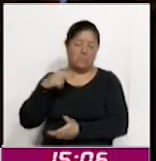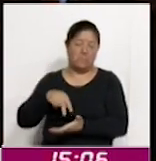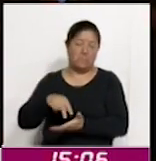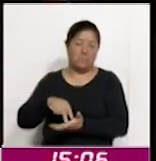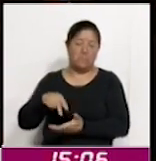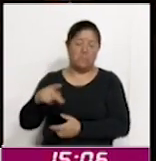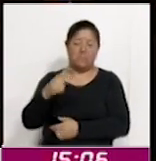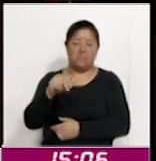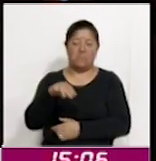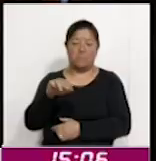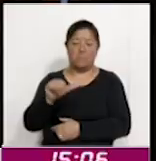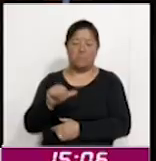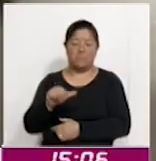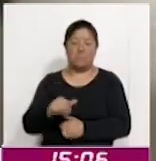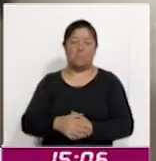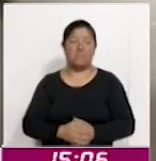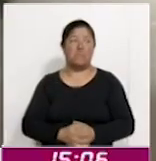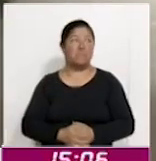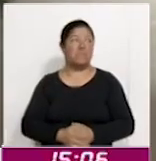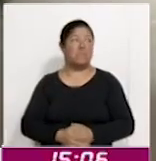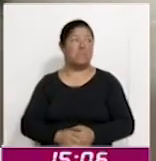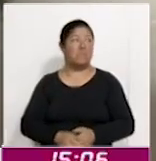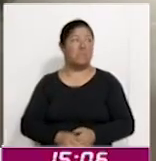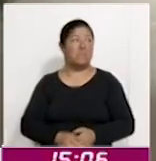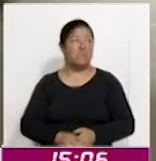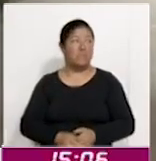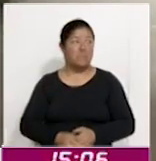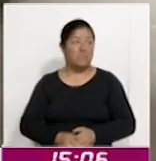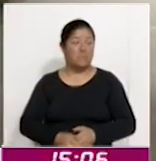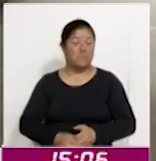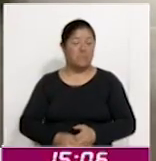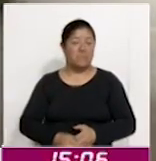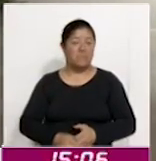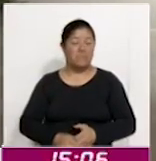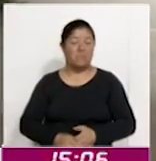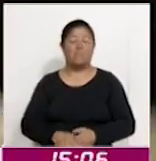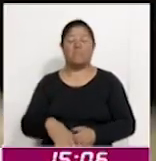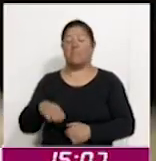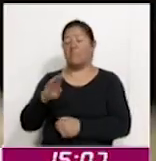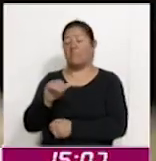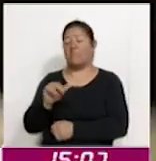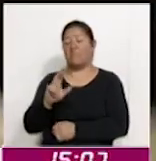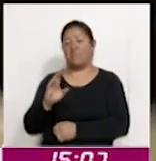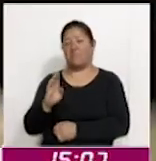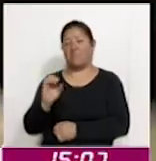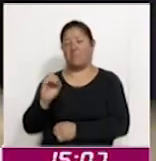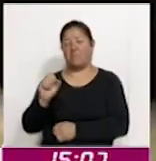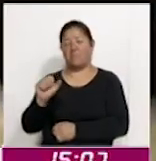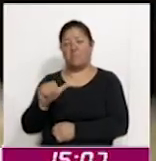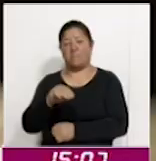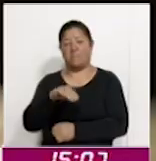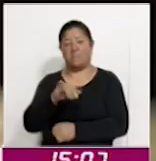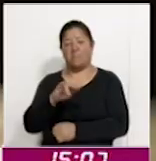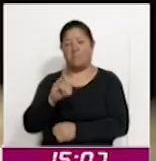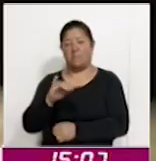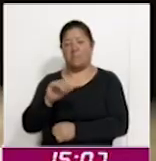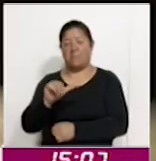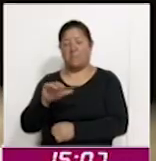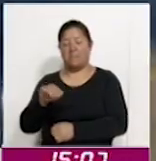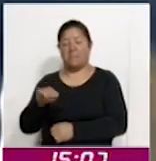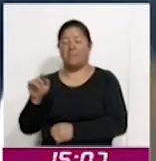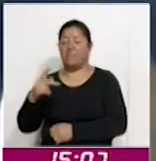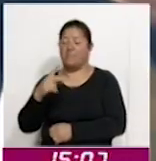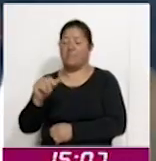Morri Gutiérrez, Luz María Gutiérrez Barbosa, Miguel Muñoz Mejía y Ana Garela Ortiz